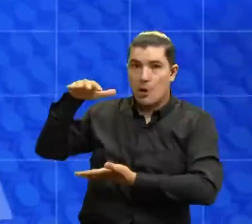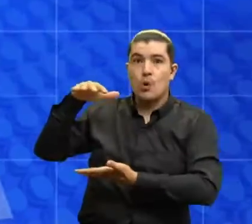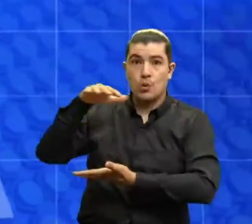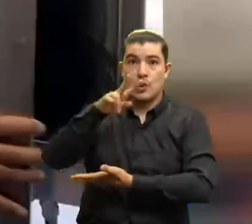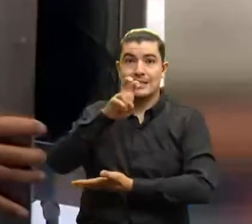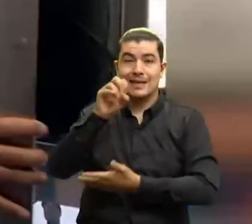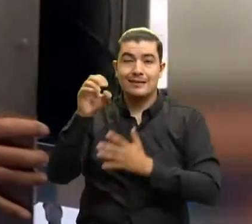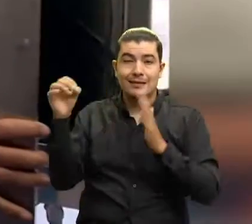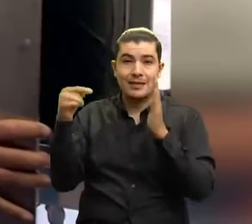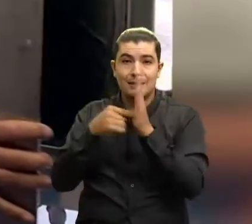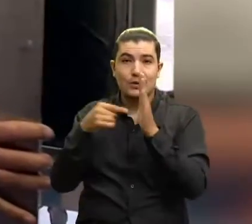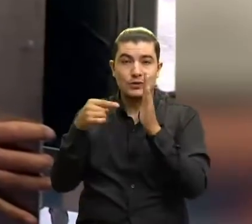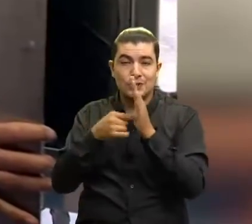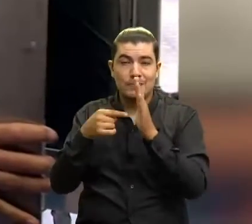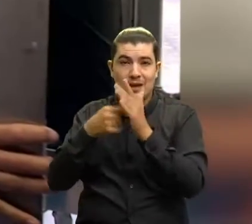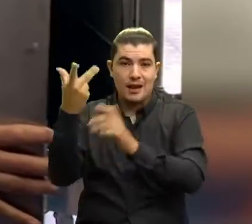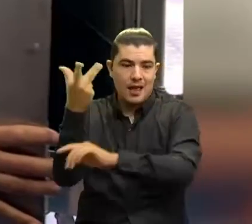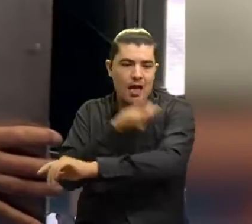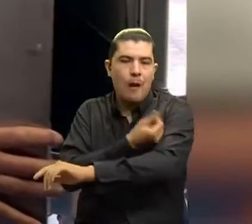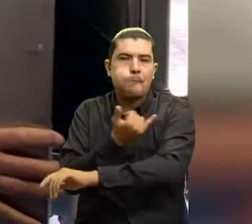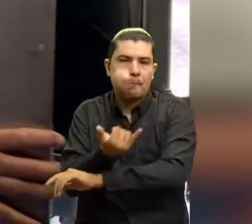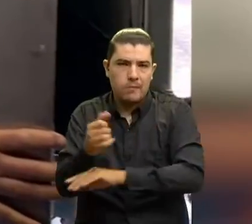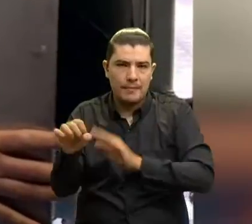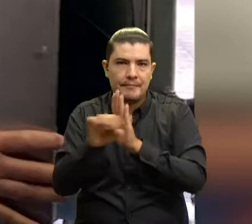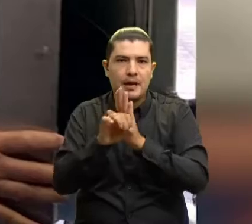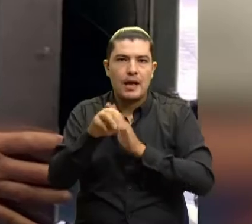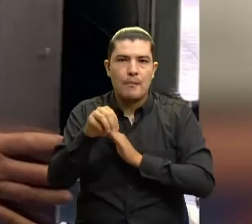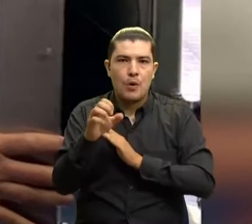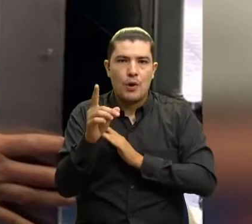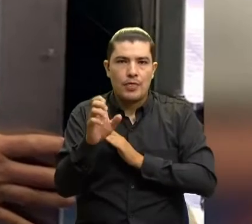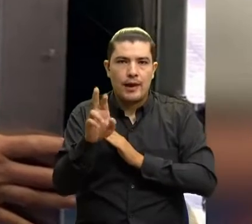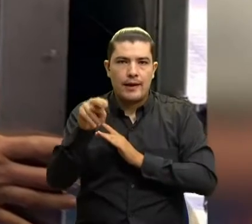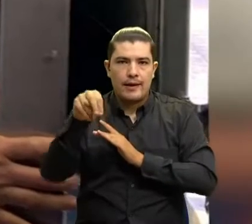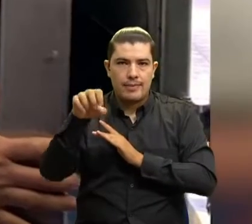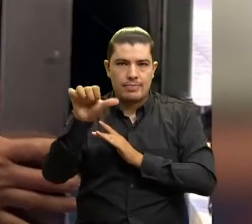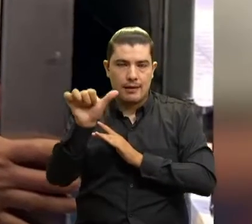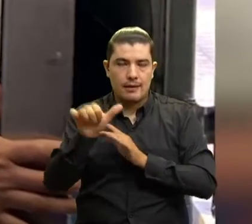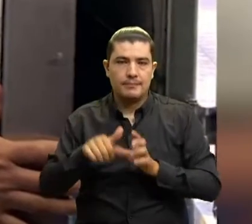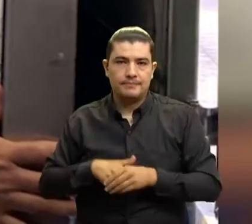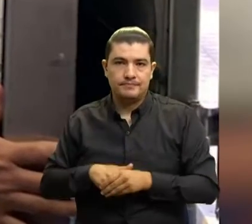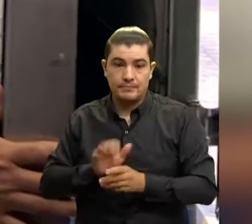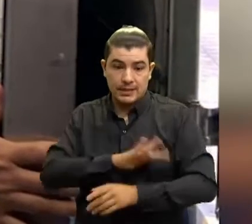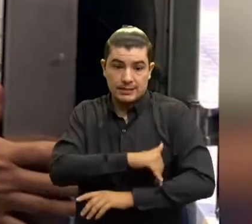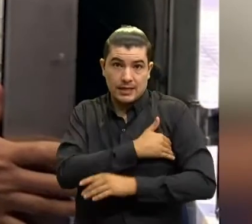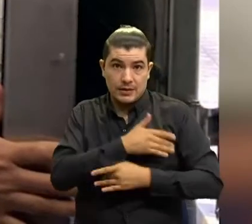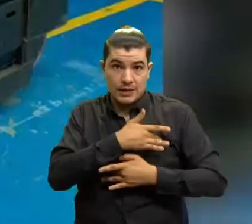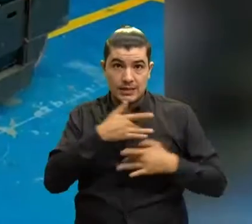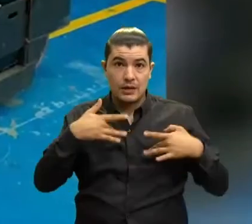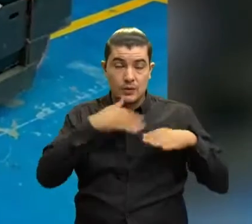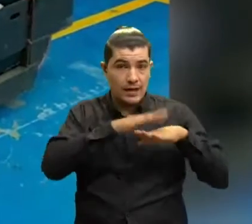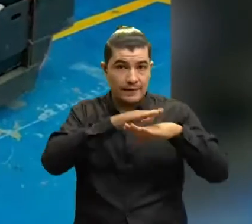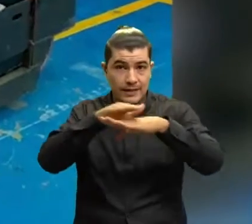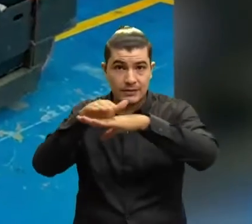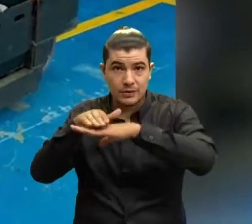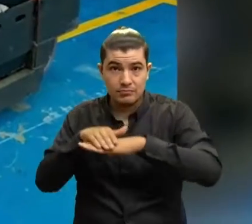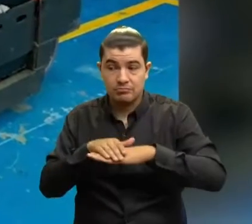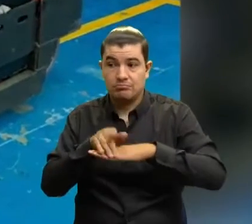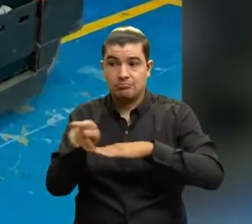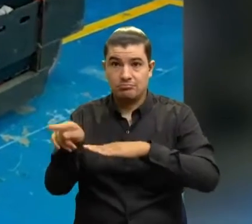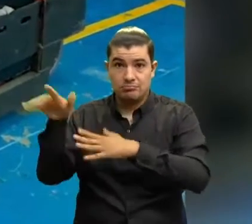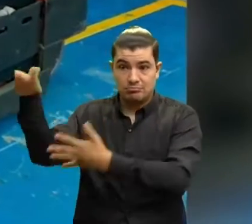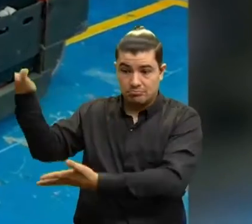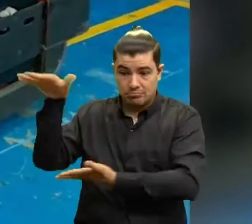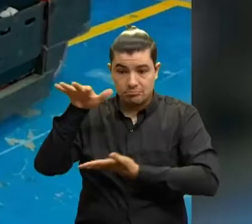.000 vacunas del laboratorio Moderna. Según el Ministerio de Salud, Fernando Ruiz serán destinadas para personas que necesiten segunda